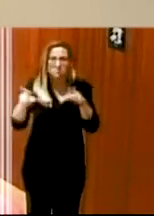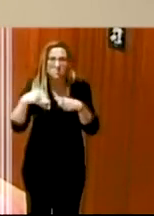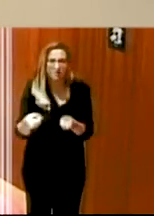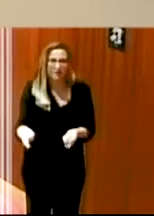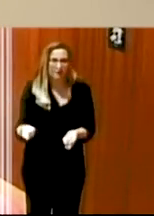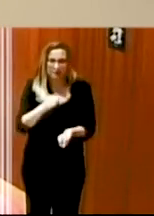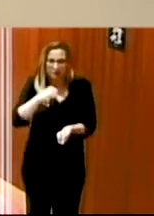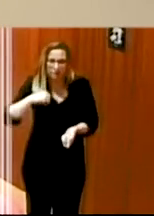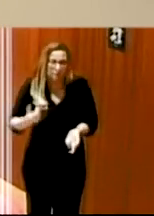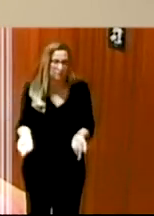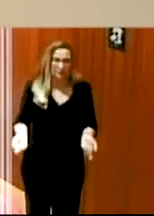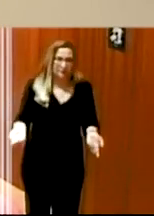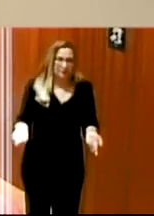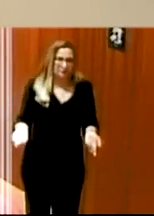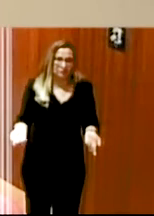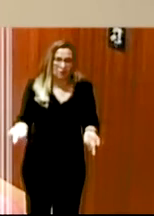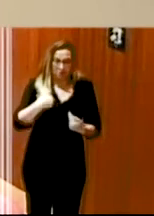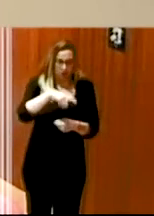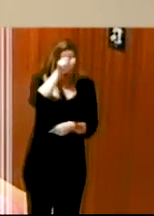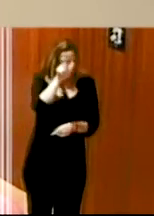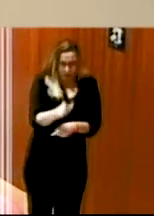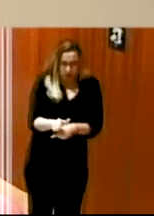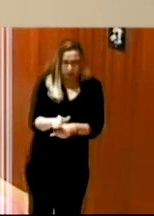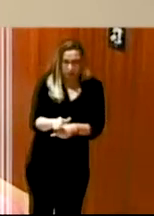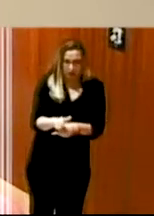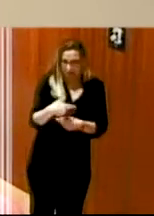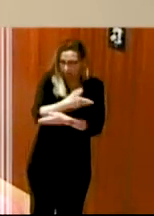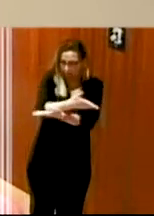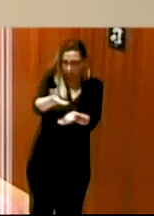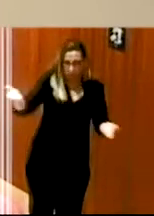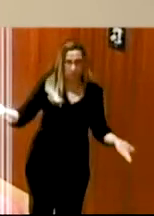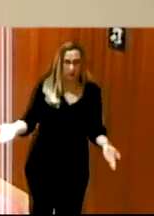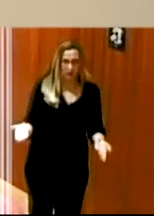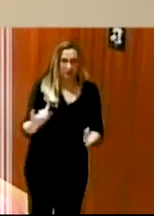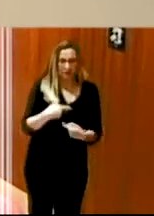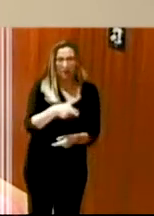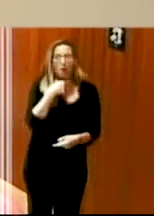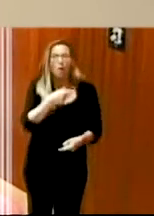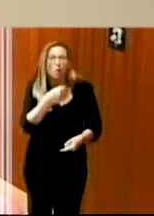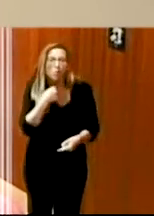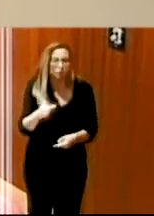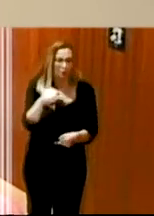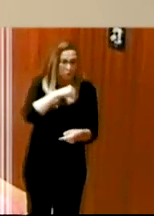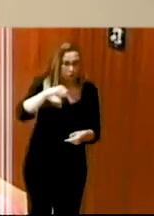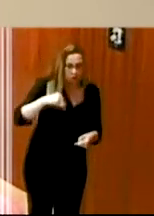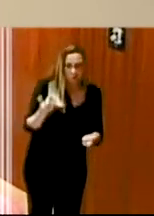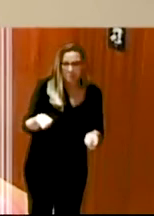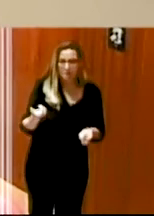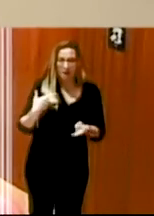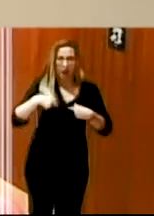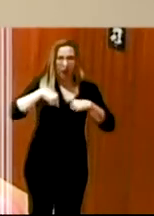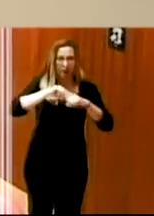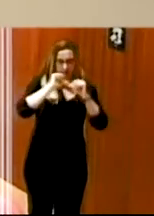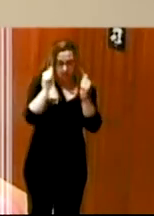pasa a cualquier persona de este mundo que tenemos gustos diferentes, autonomía diferente y maneras de